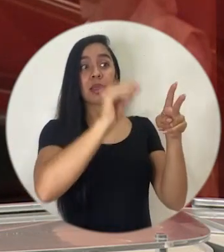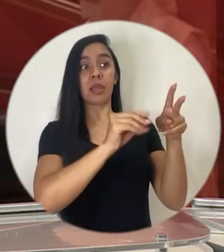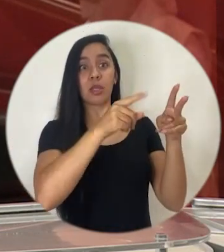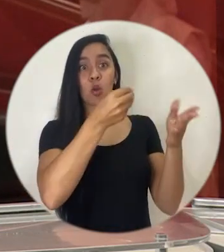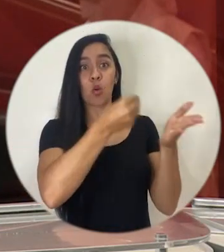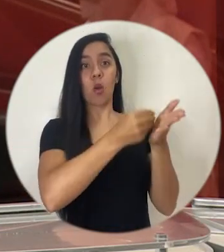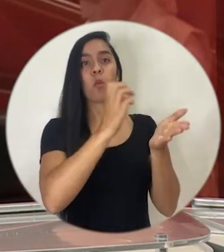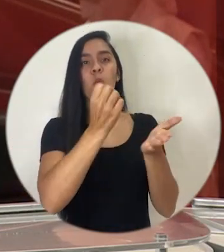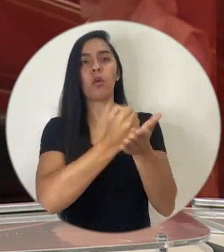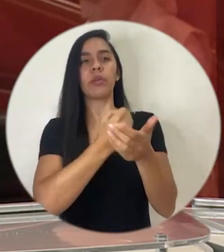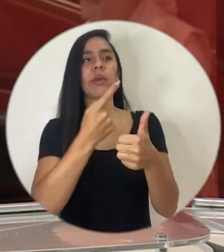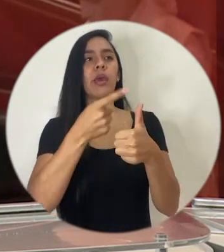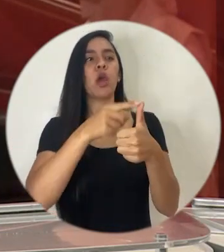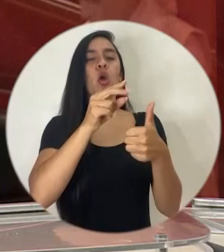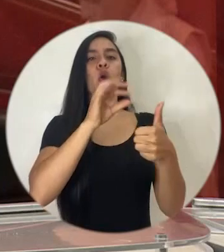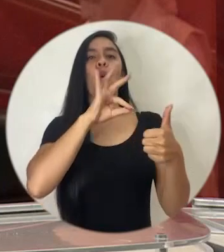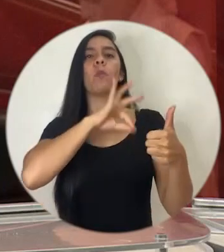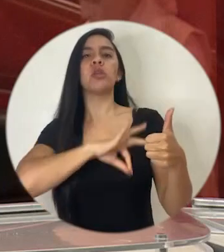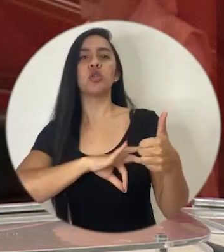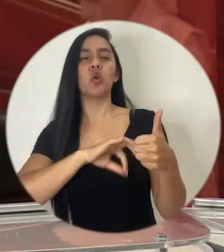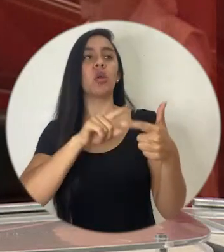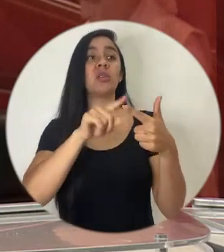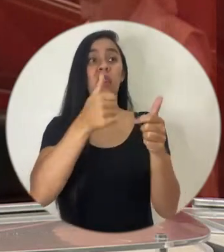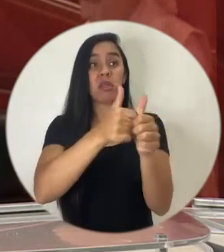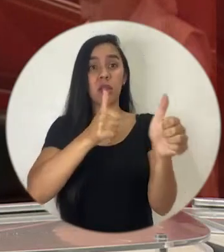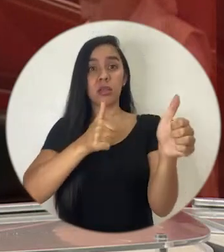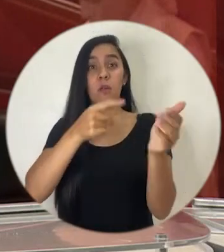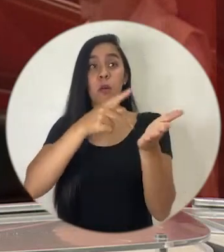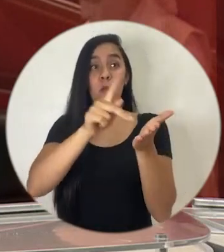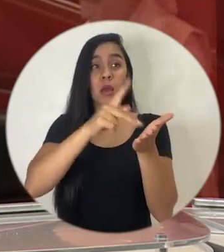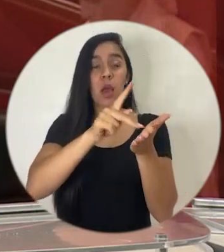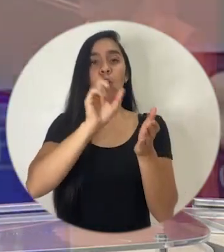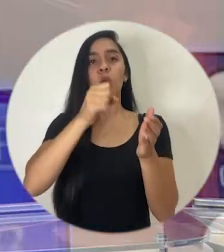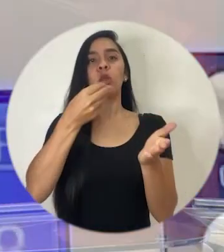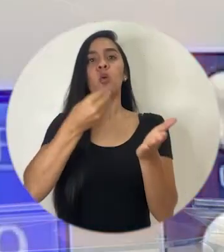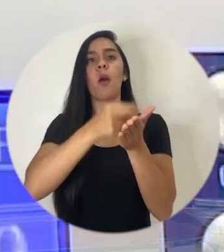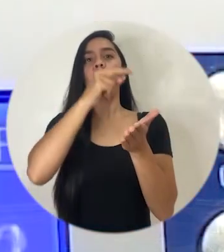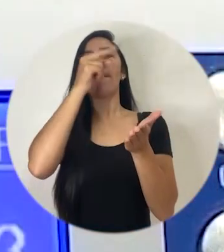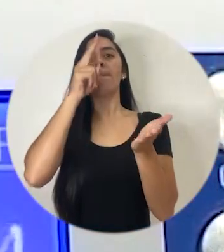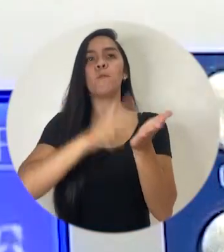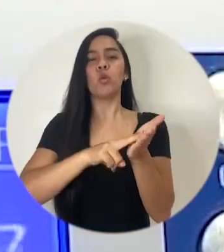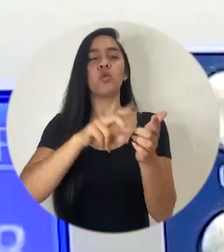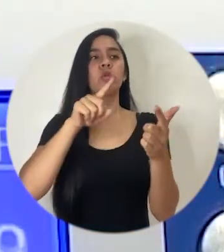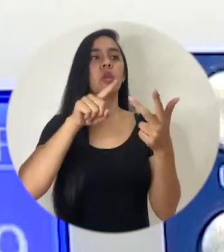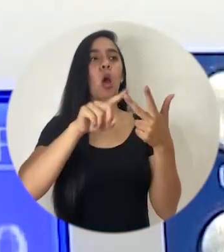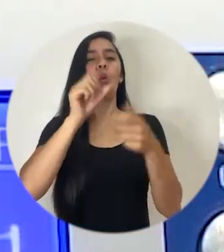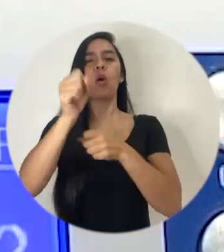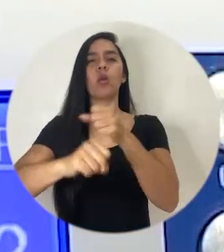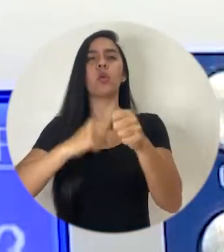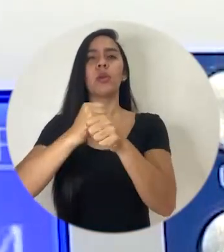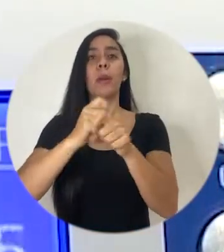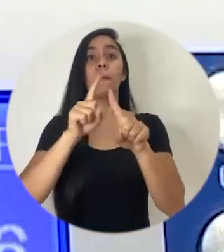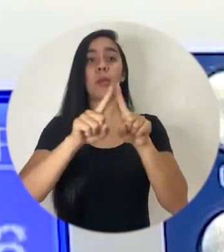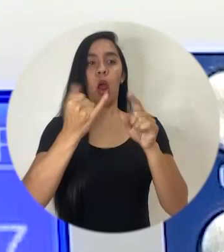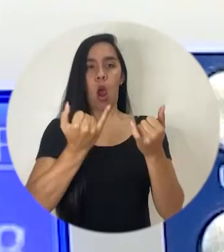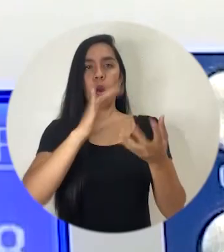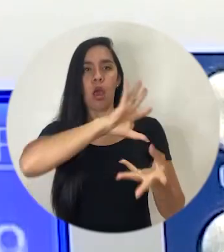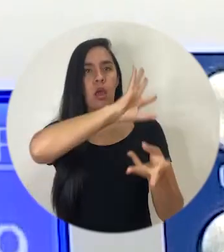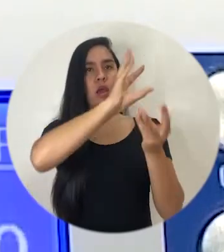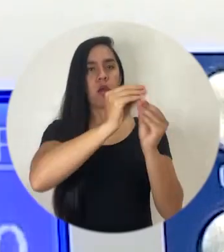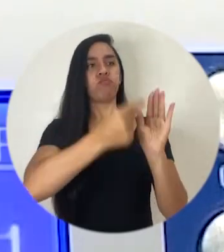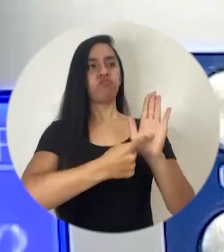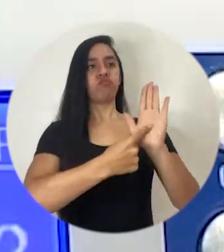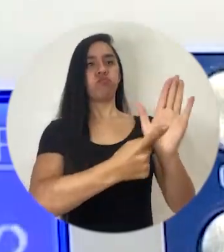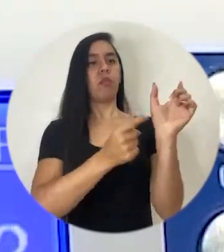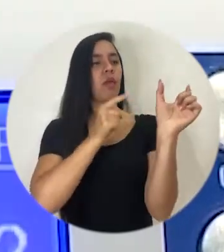cobrar una serie de comisiones, si se atrasaba, cobraba multas, anualidades, etc. Ahora todo eso está englobado y eso